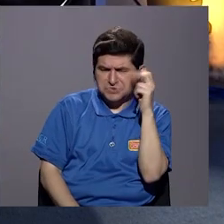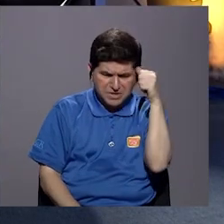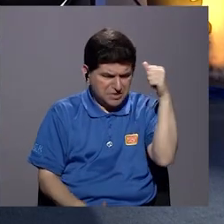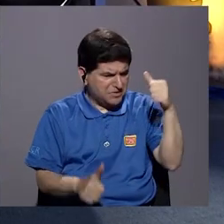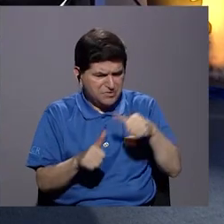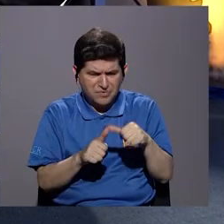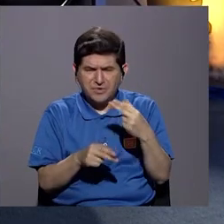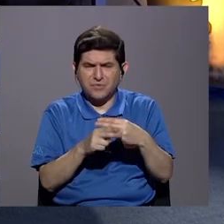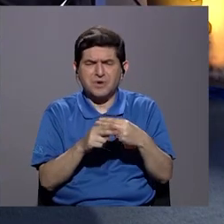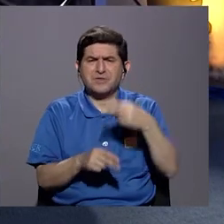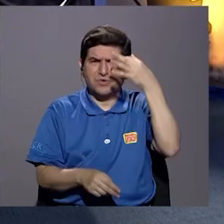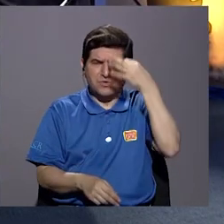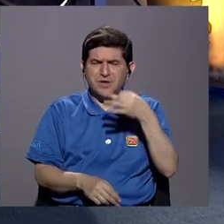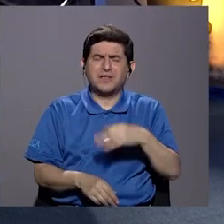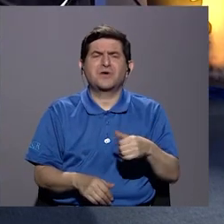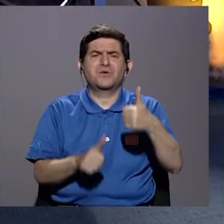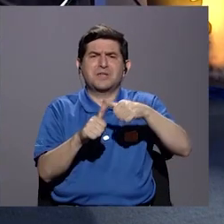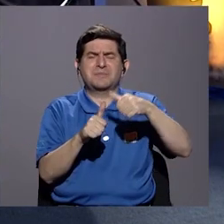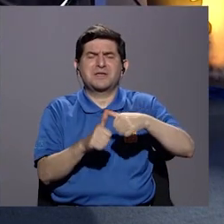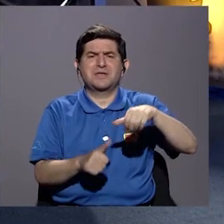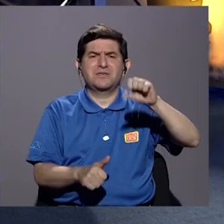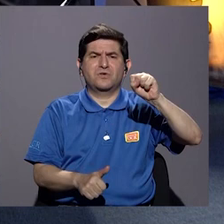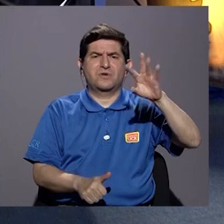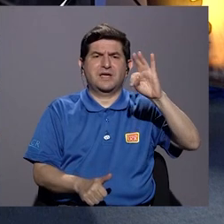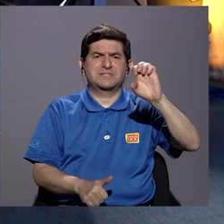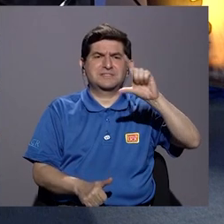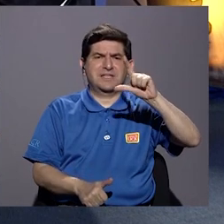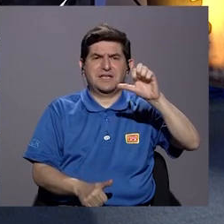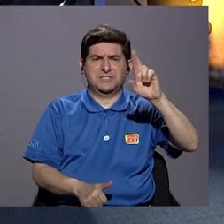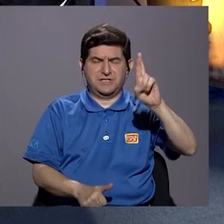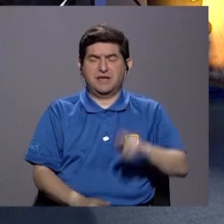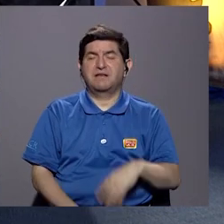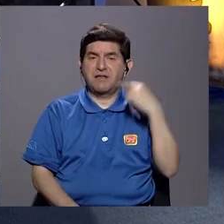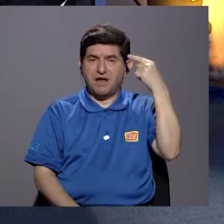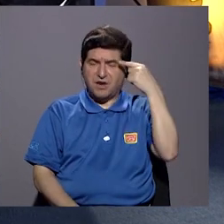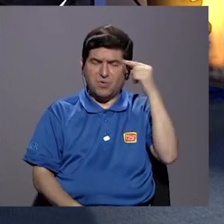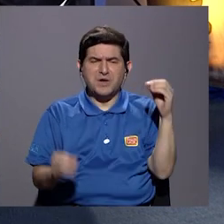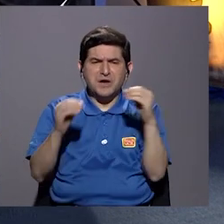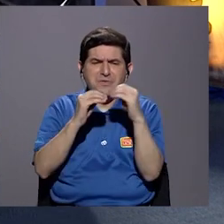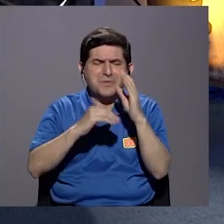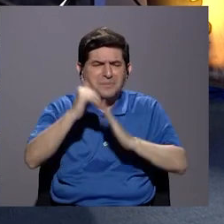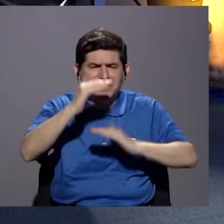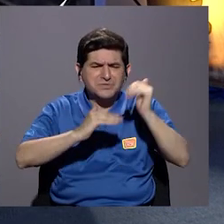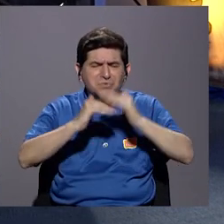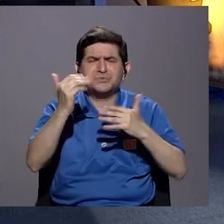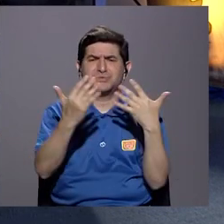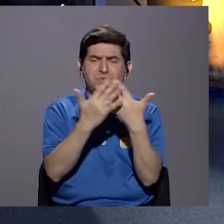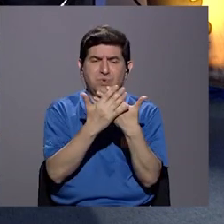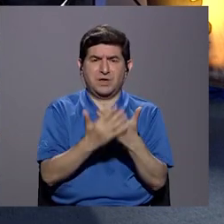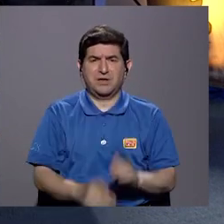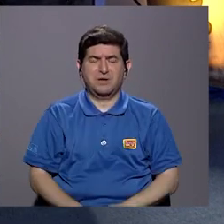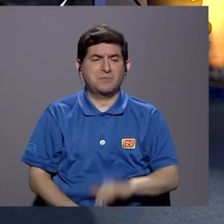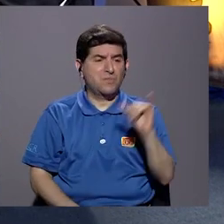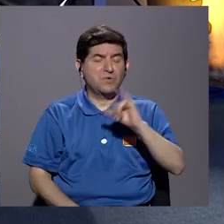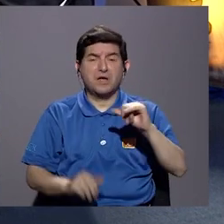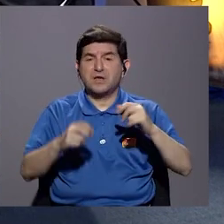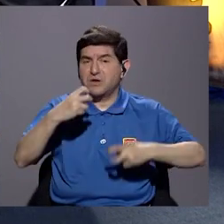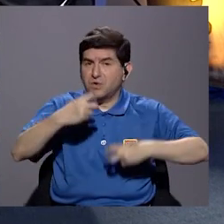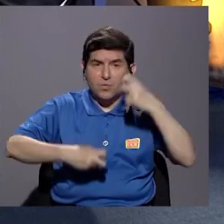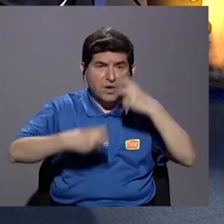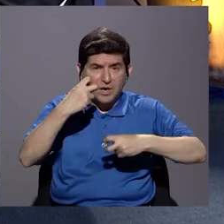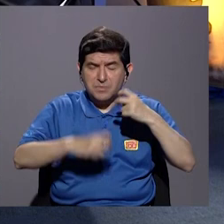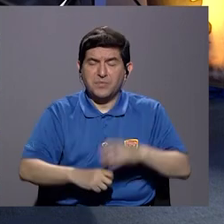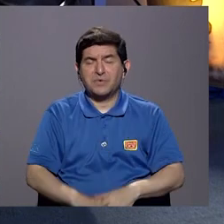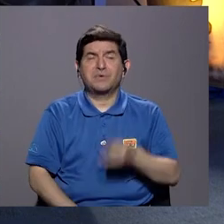no me acuerdo el nombre, me aparece de apellido Steyer, decir que el gobierno que tiene que construir más cárceles, porque este gobierno, aunque sea otro, sigue padeciendo el tema,